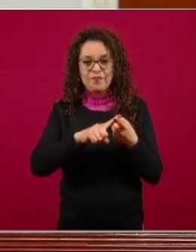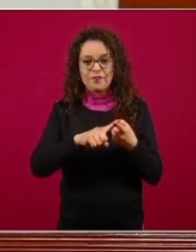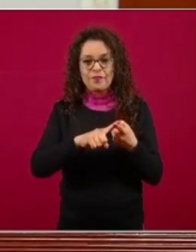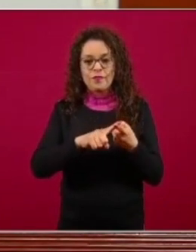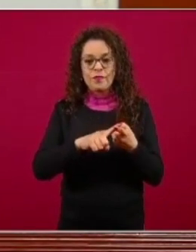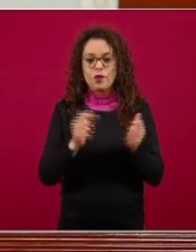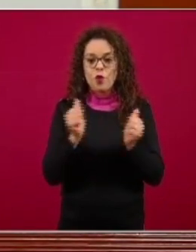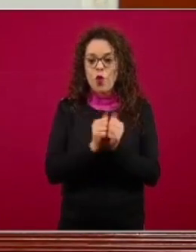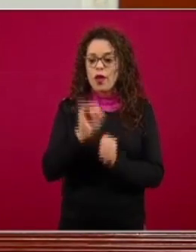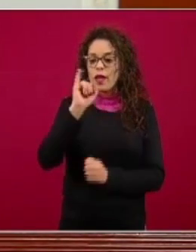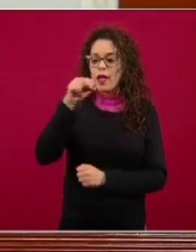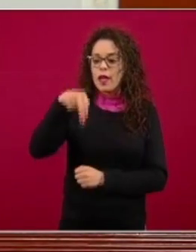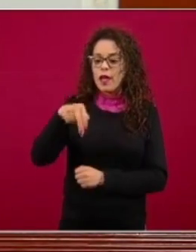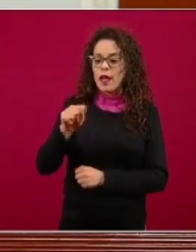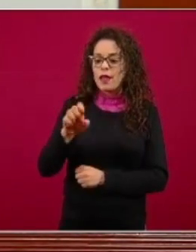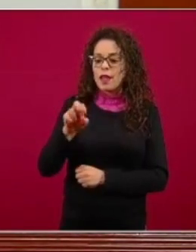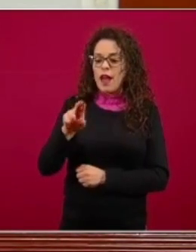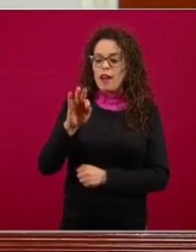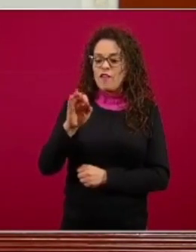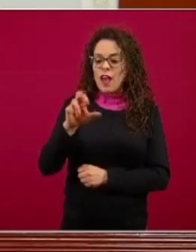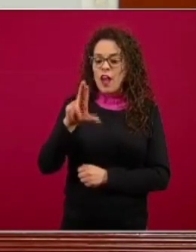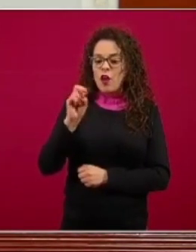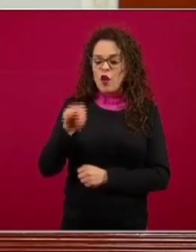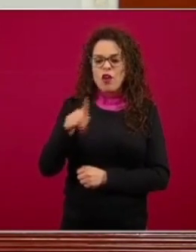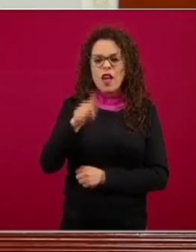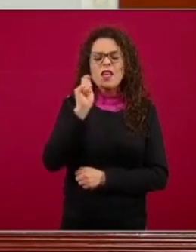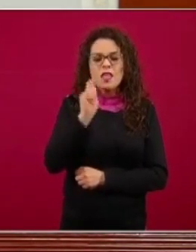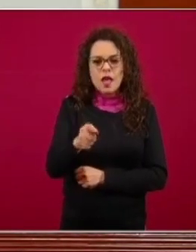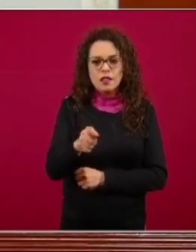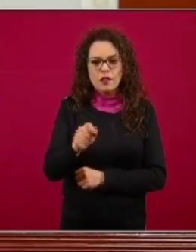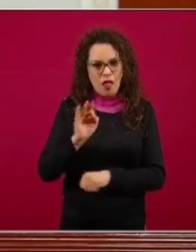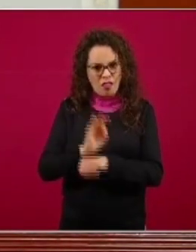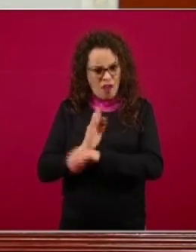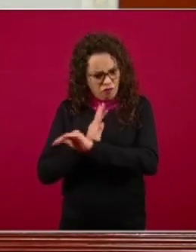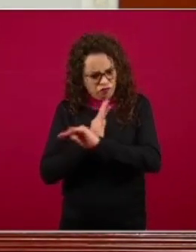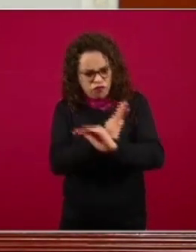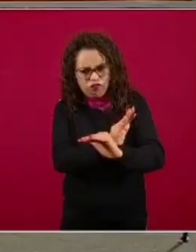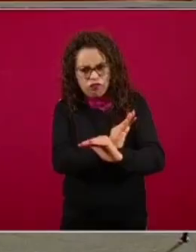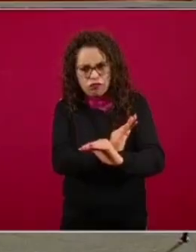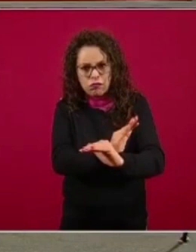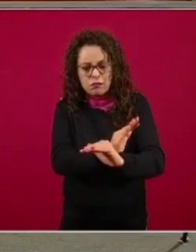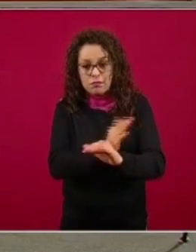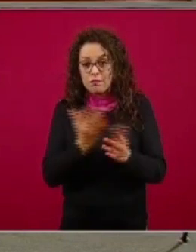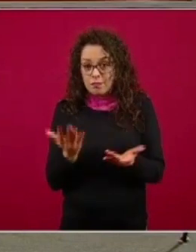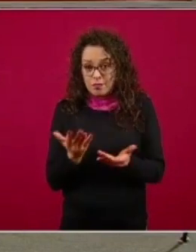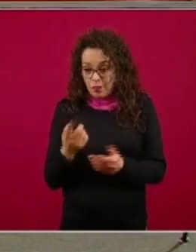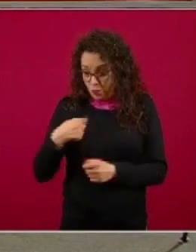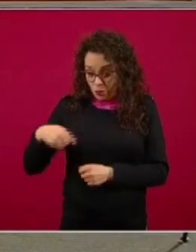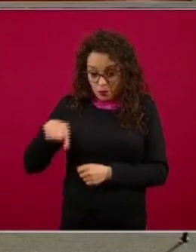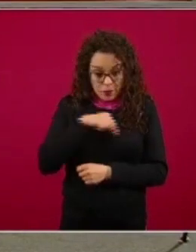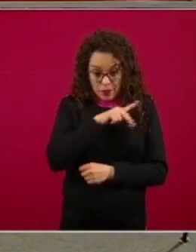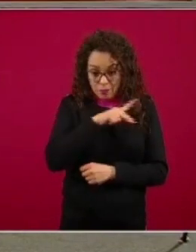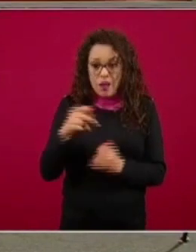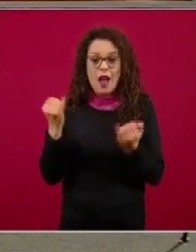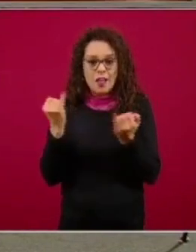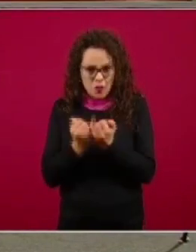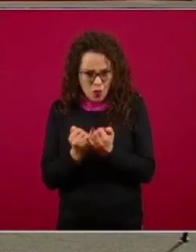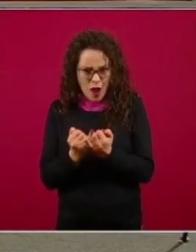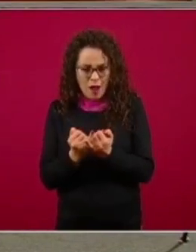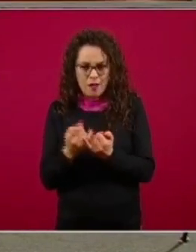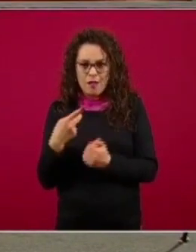interferón que es un mecanismo de defensa entonces aunque somos iguales no necesariamente